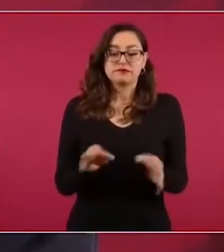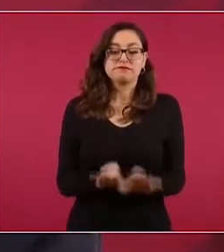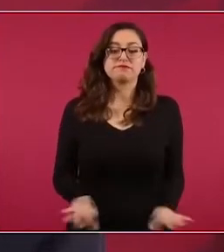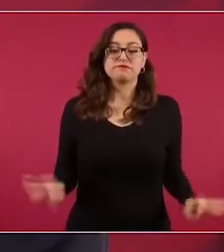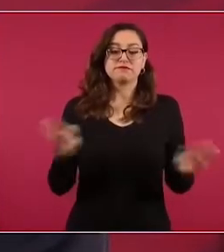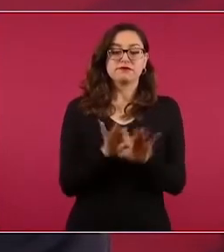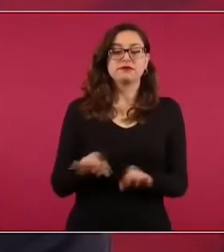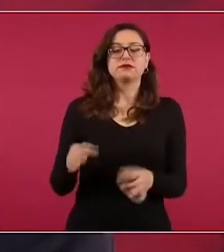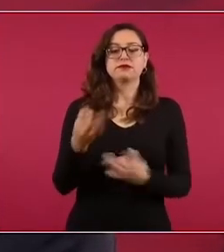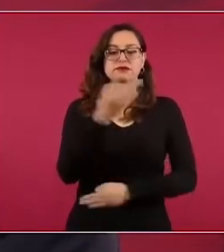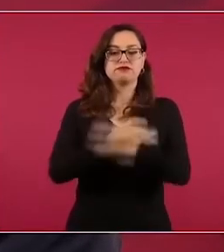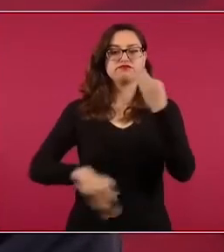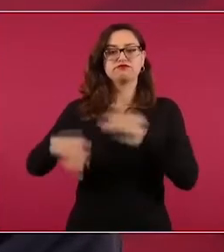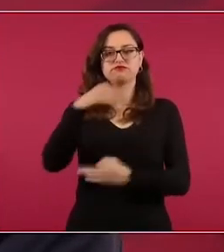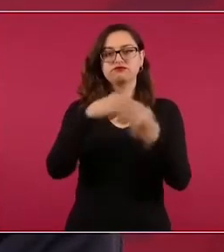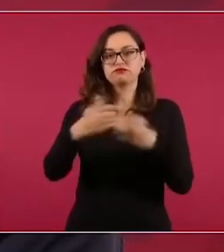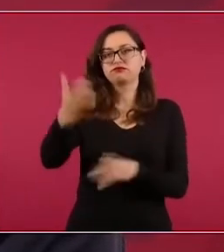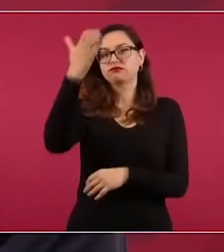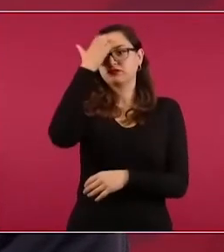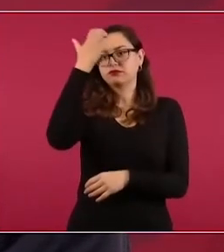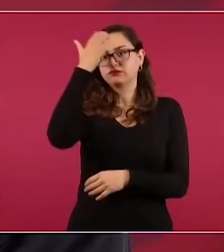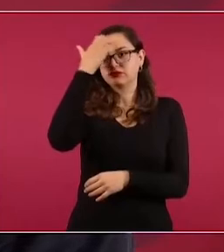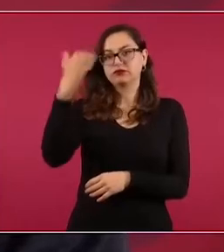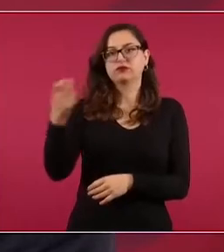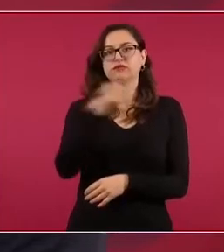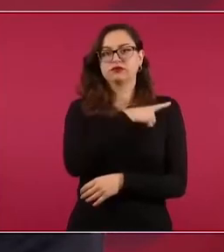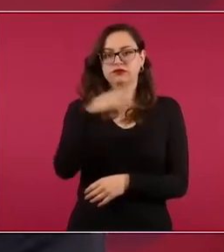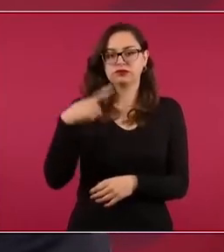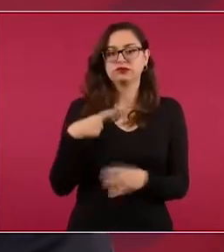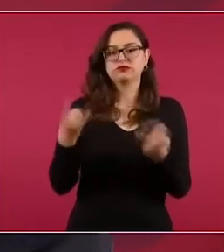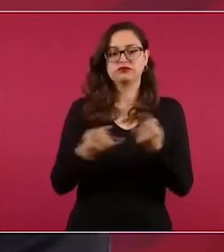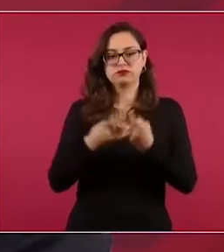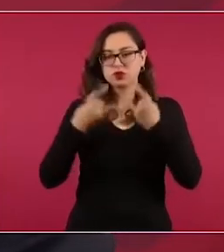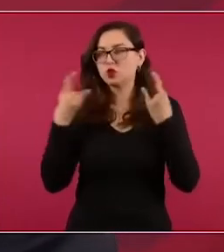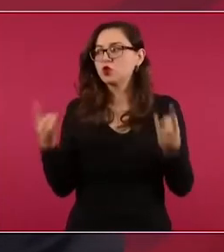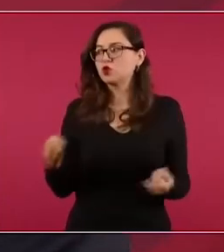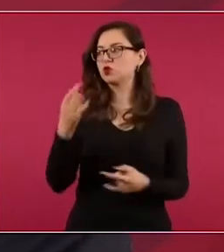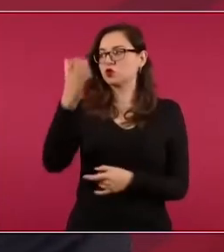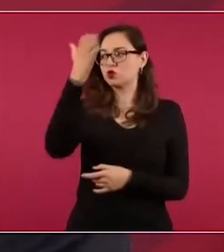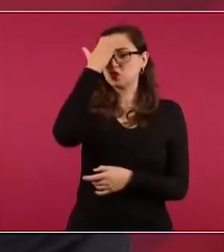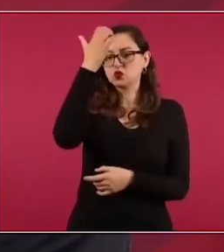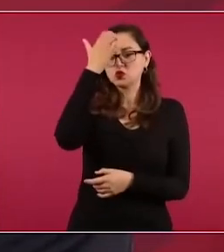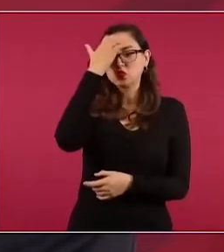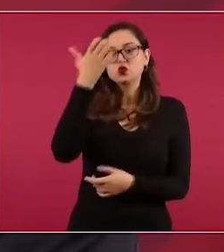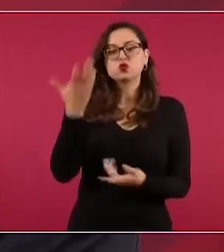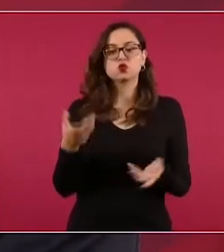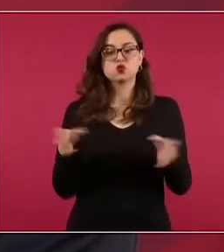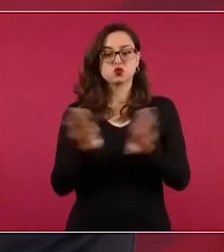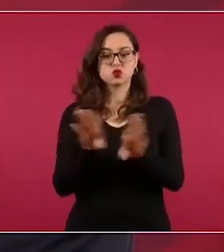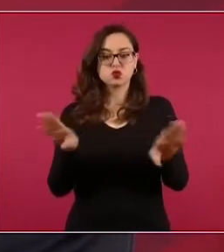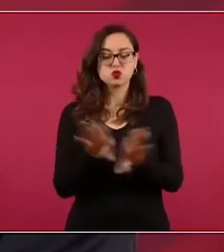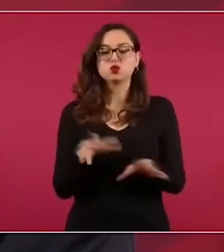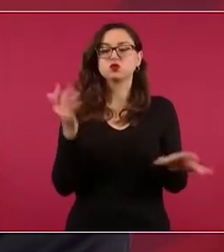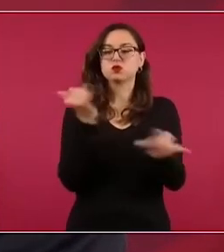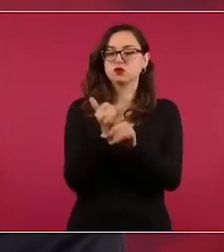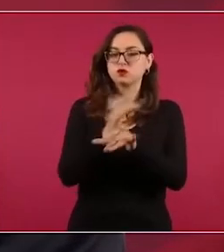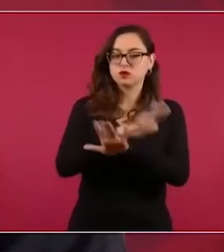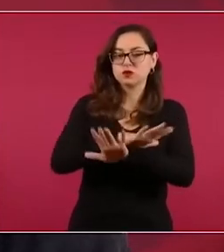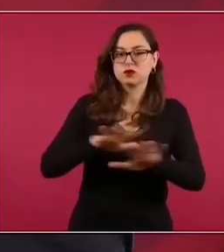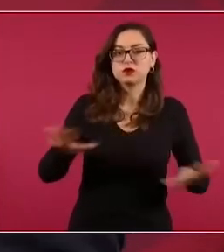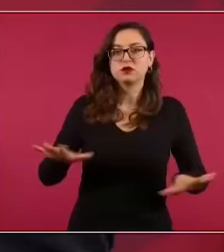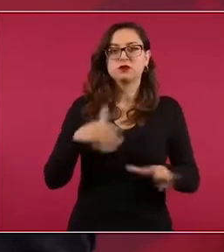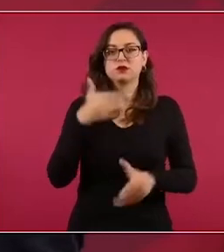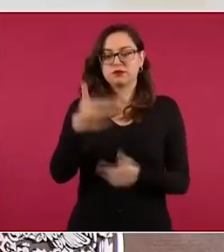ayudan a ir transmitiendo información a que todos